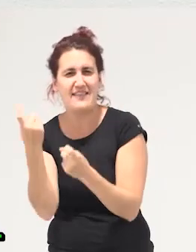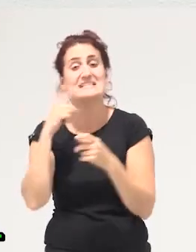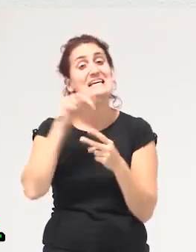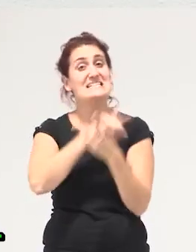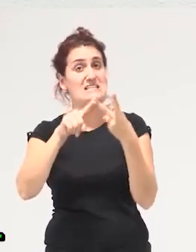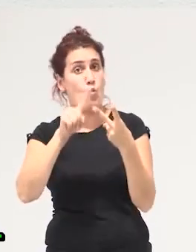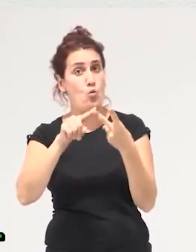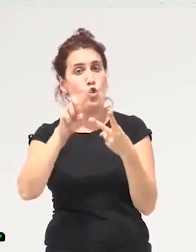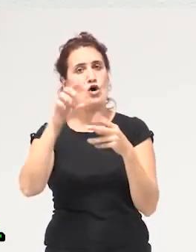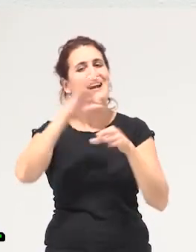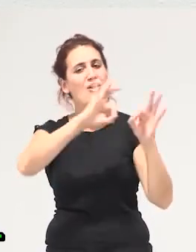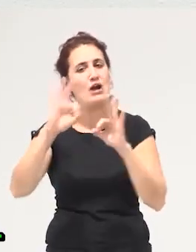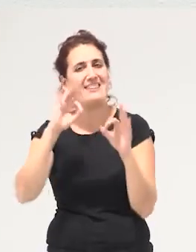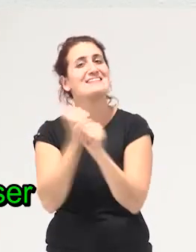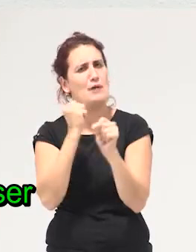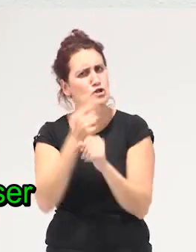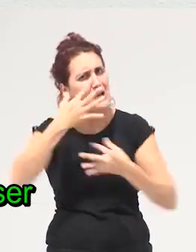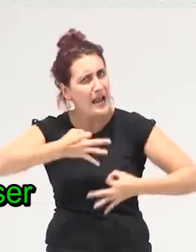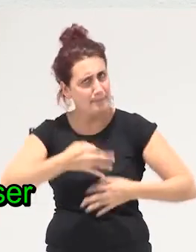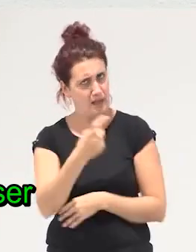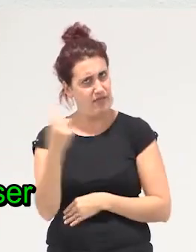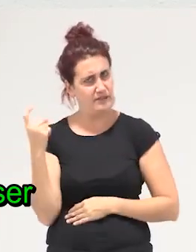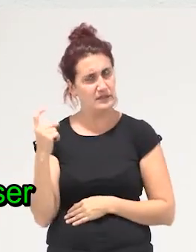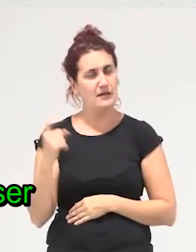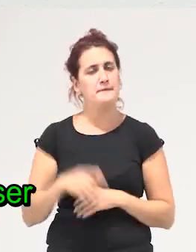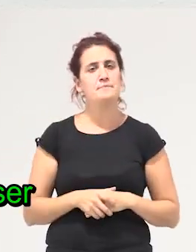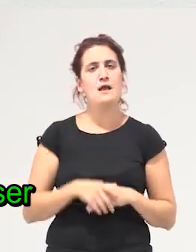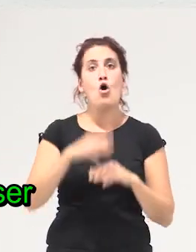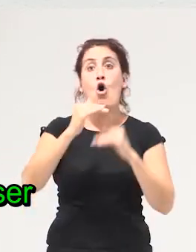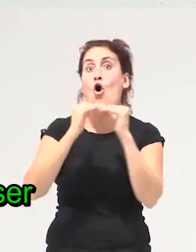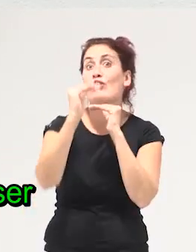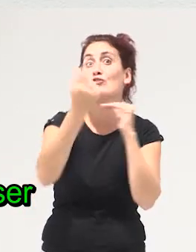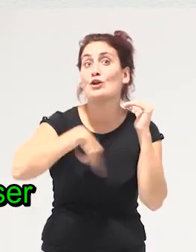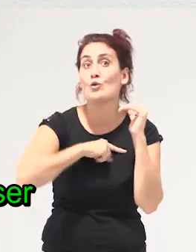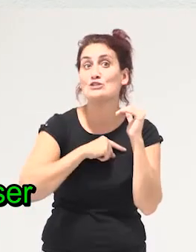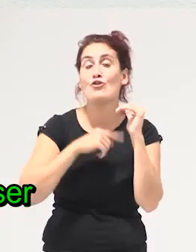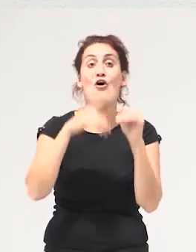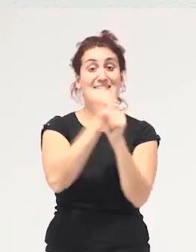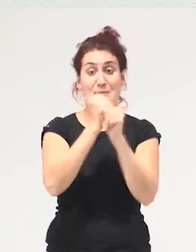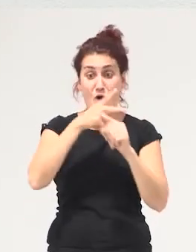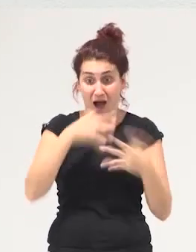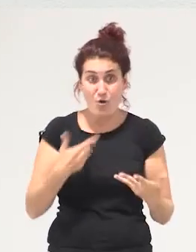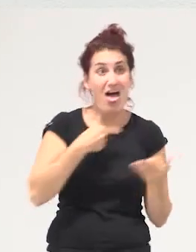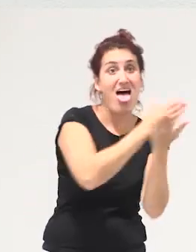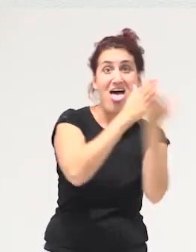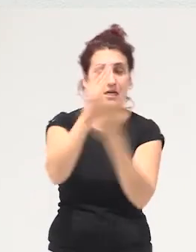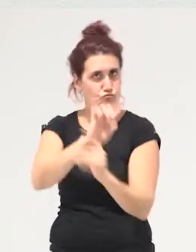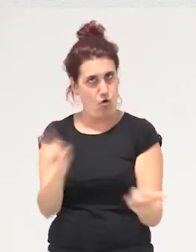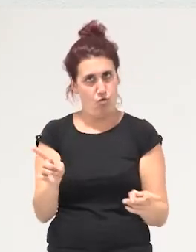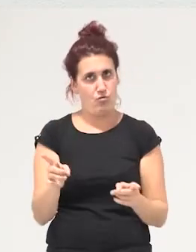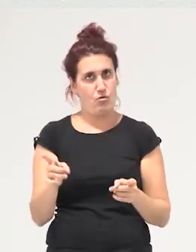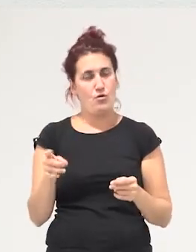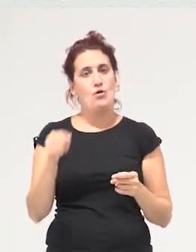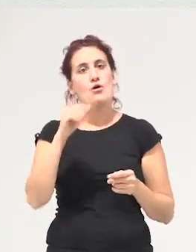reorganizar los trabajos socialmente necesarios es decir nuestro horizonte no puede ser distribuir los trabajos que hay hoy distribuir el